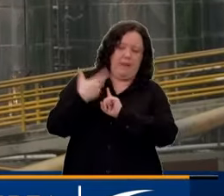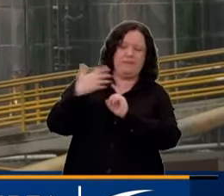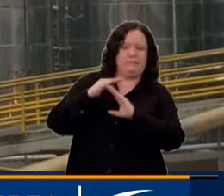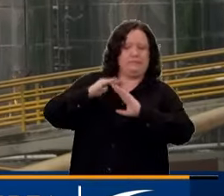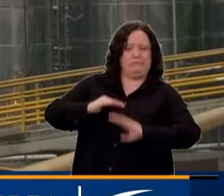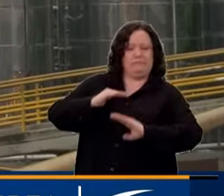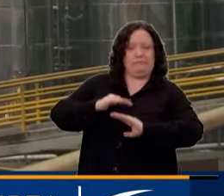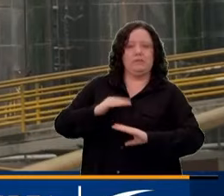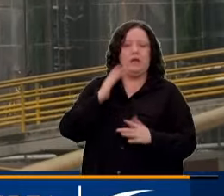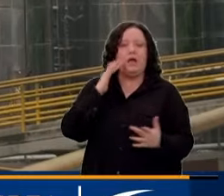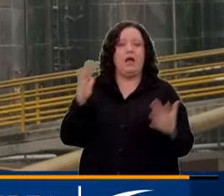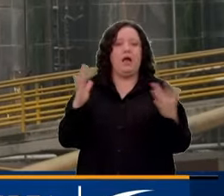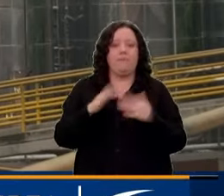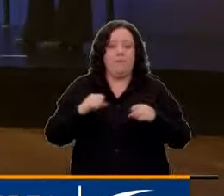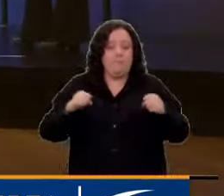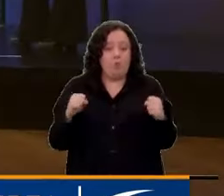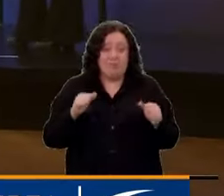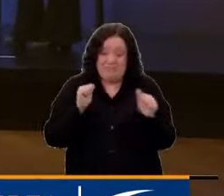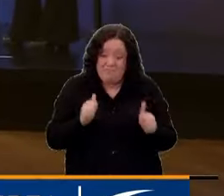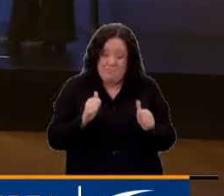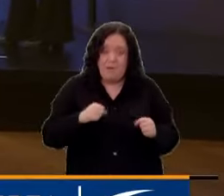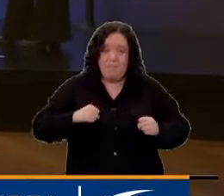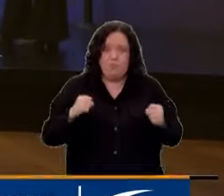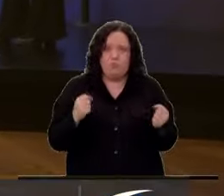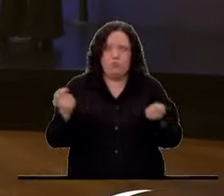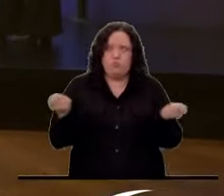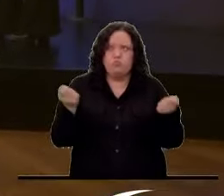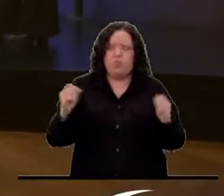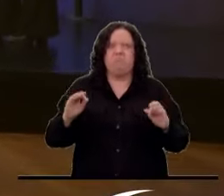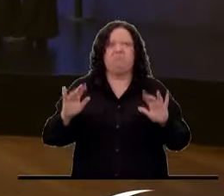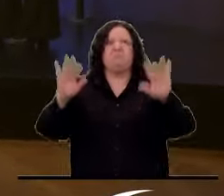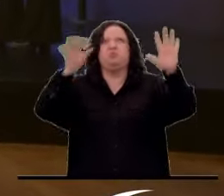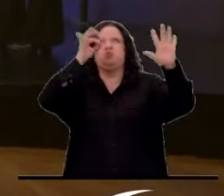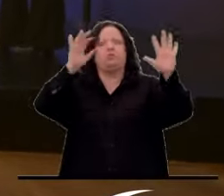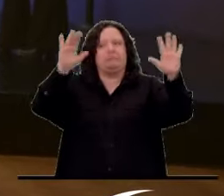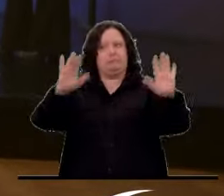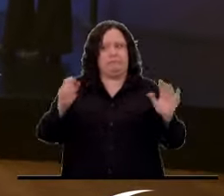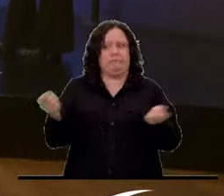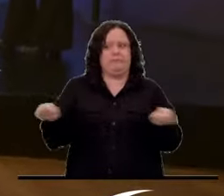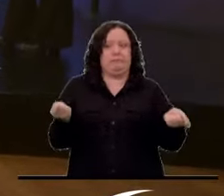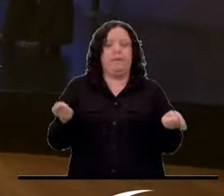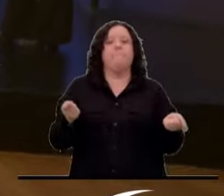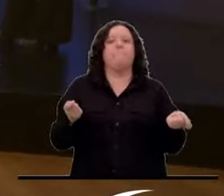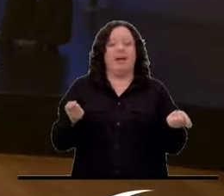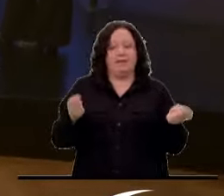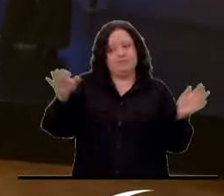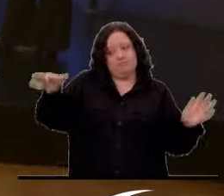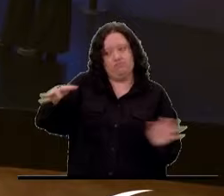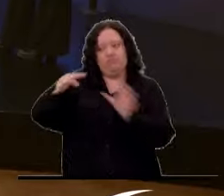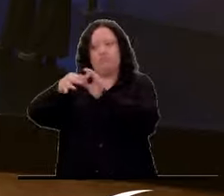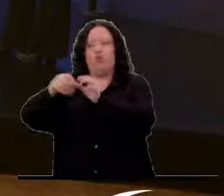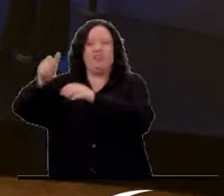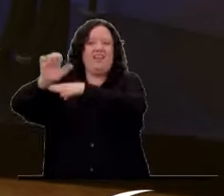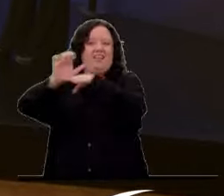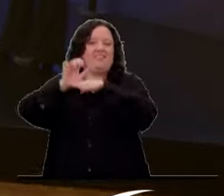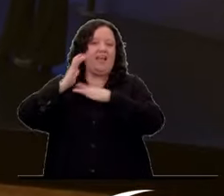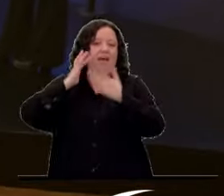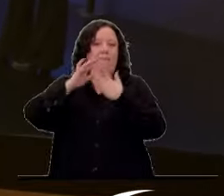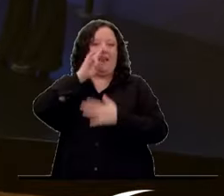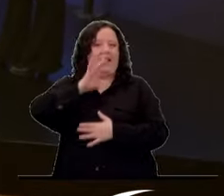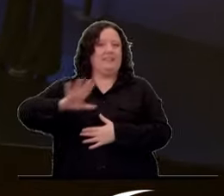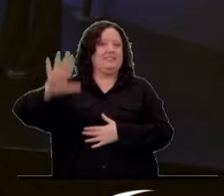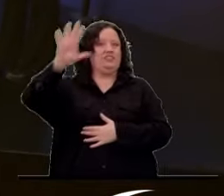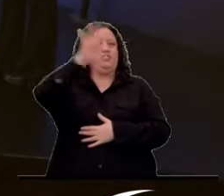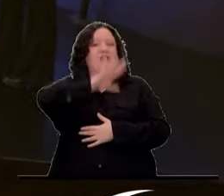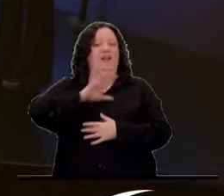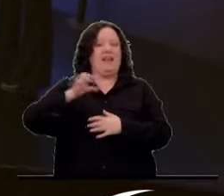limitar las emisiones que Bogotá está en condición de controlar y hacer una acción coordinada con las otras entidades del orden nacional y regional.